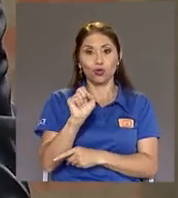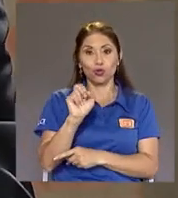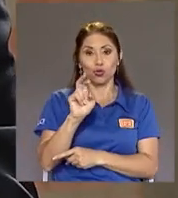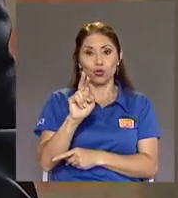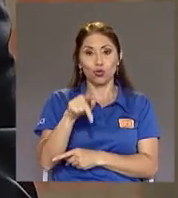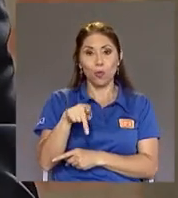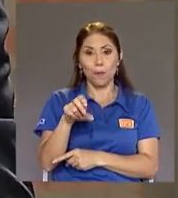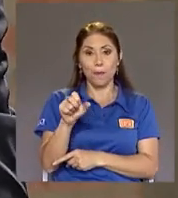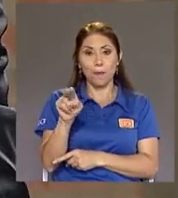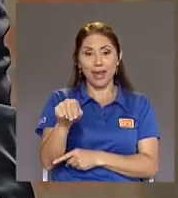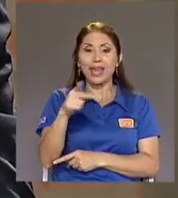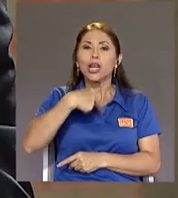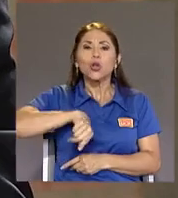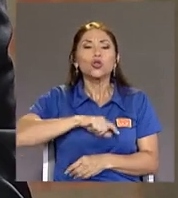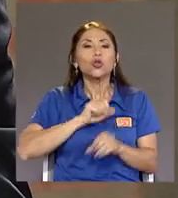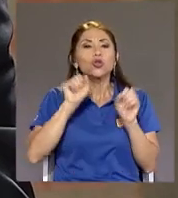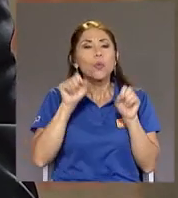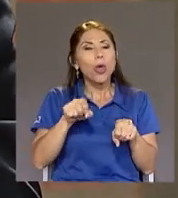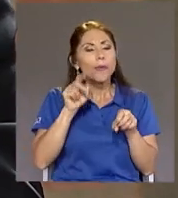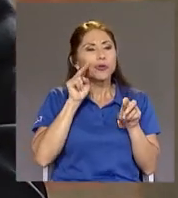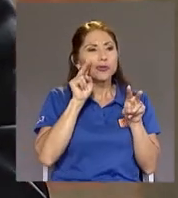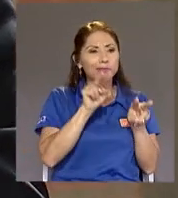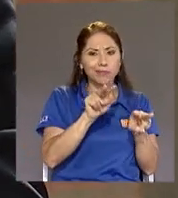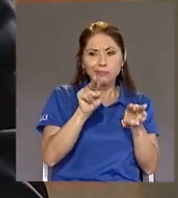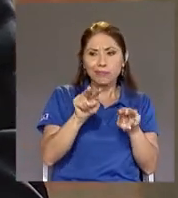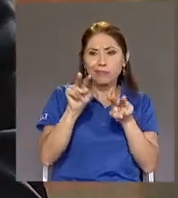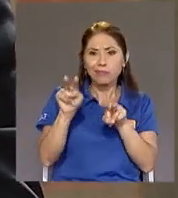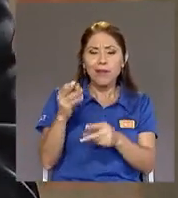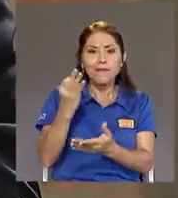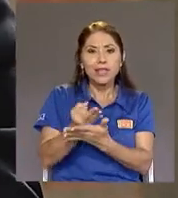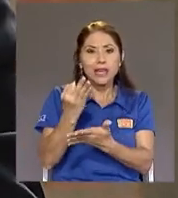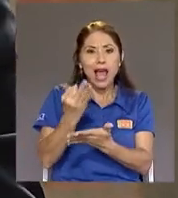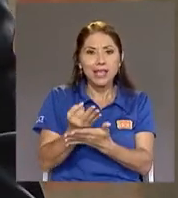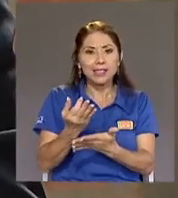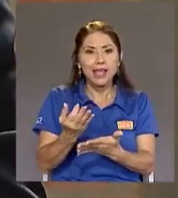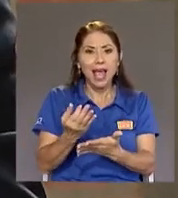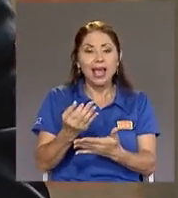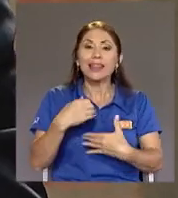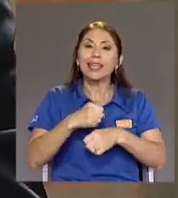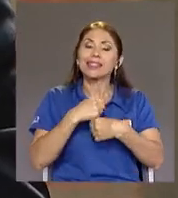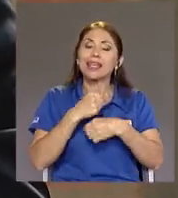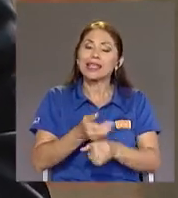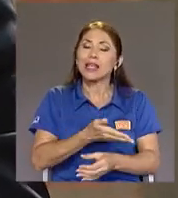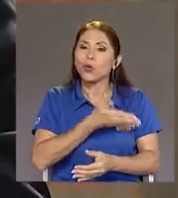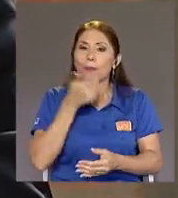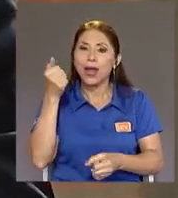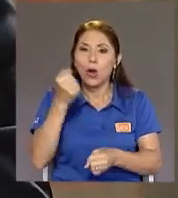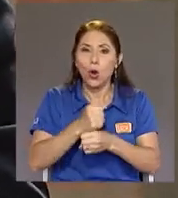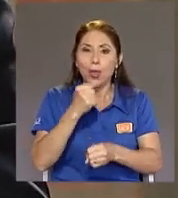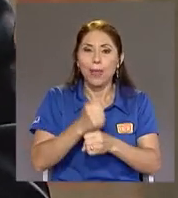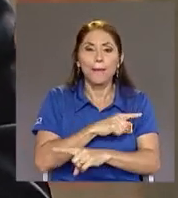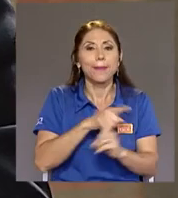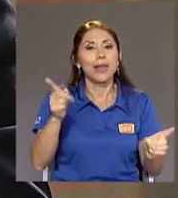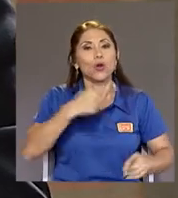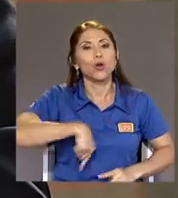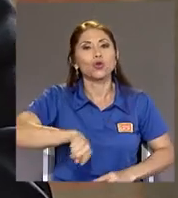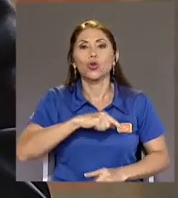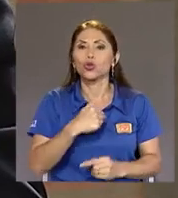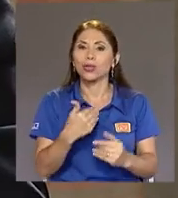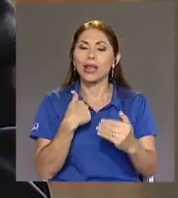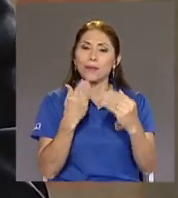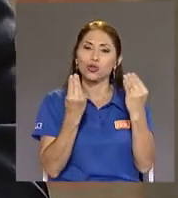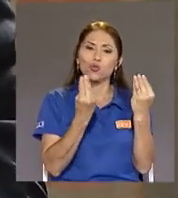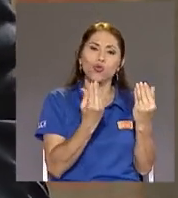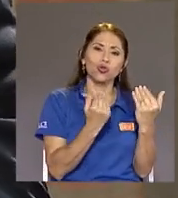Una vigilancia Financiera De que se esté Haciendo la mejor Gestión posible Pero tenemos Muchos límites